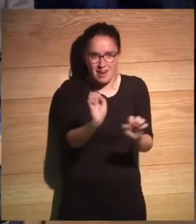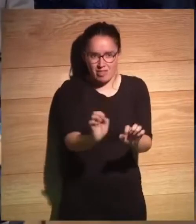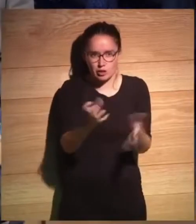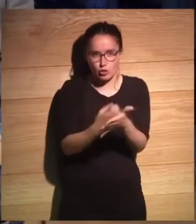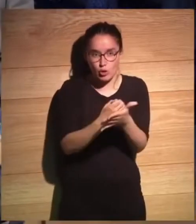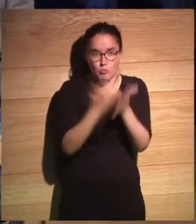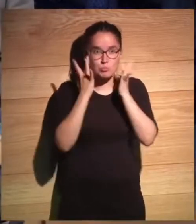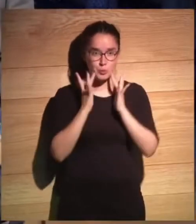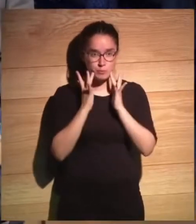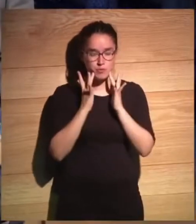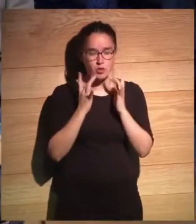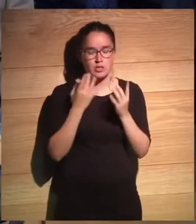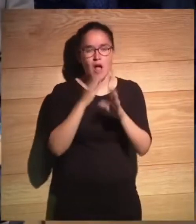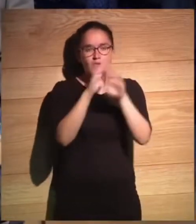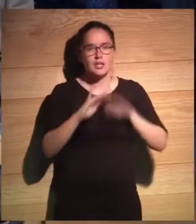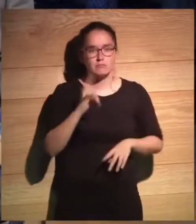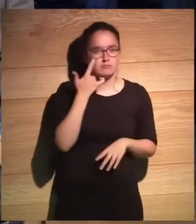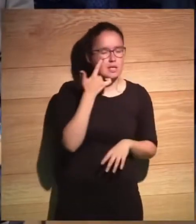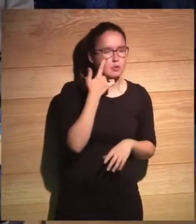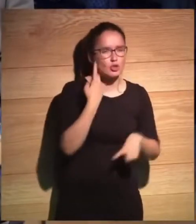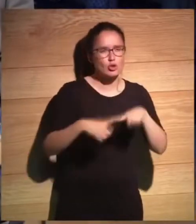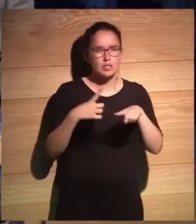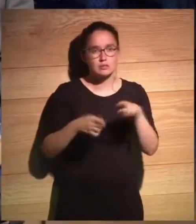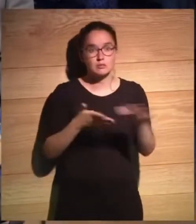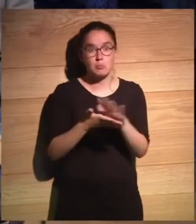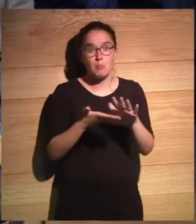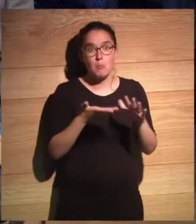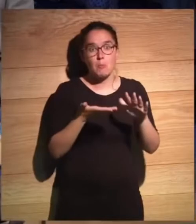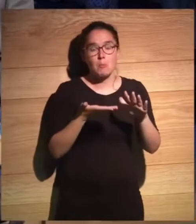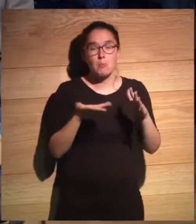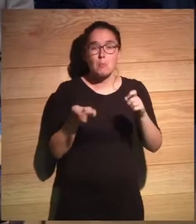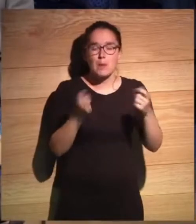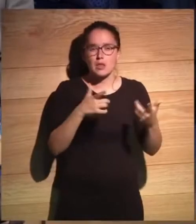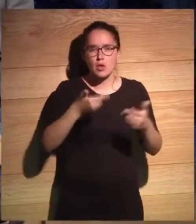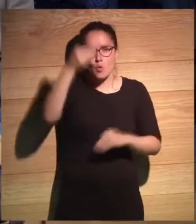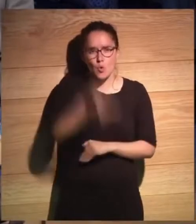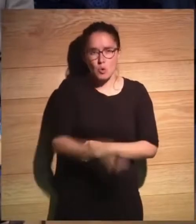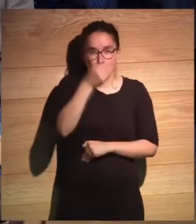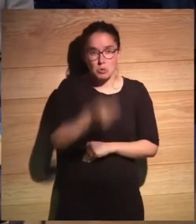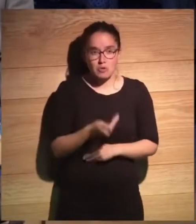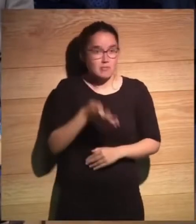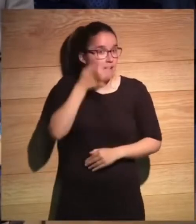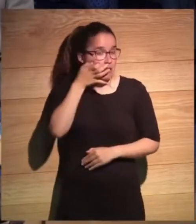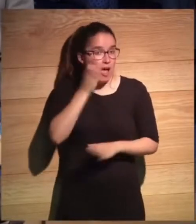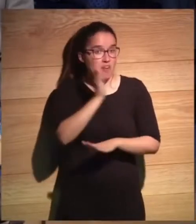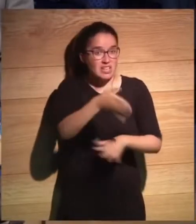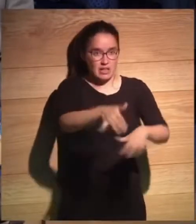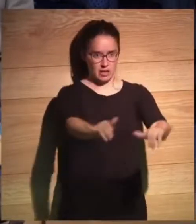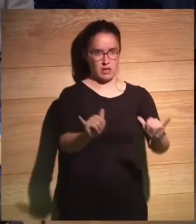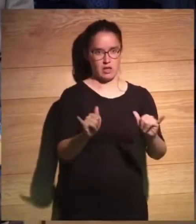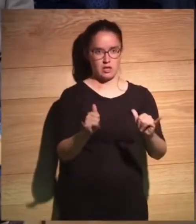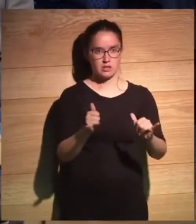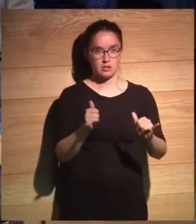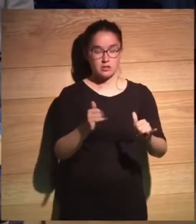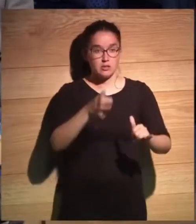Entonces al final acabamos fijándonos en cosas que se supone que son grandiosas y acaban no teniendo ninguna repercusión. En cambio, pequeños acontecimientos,